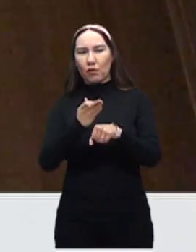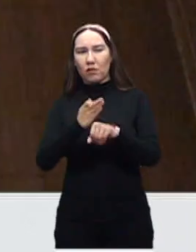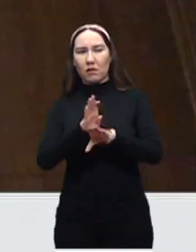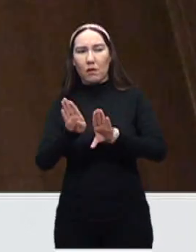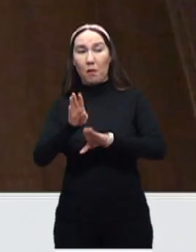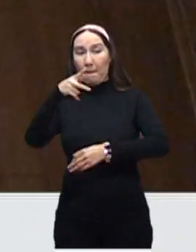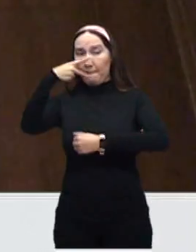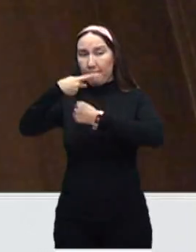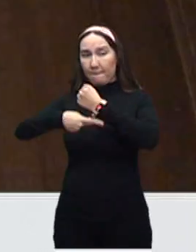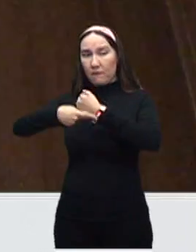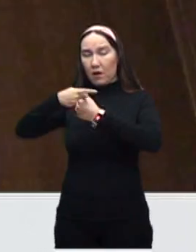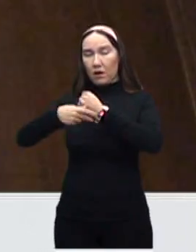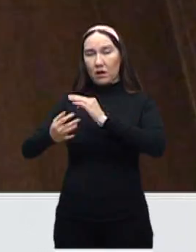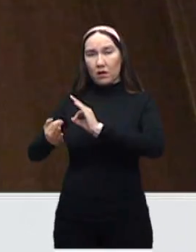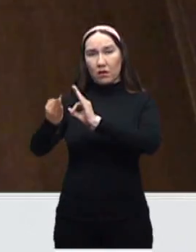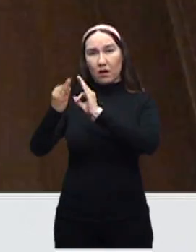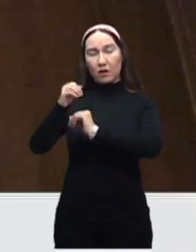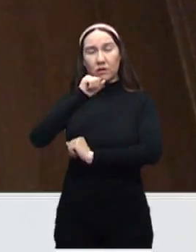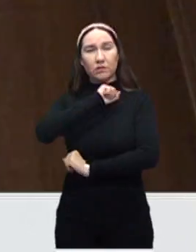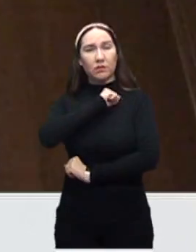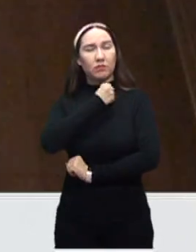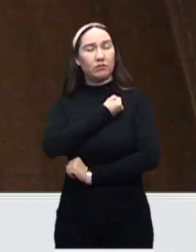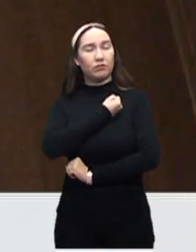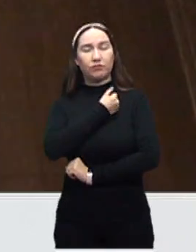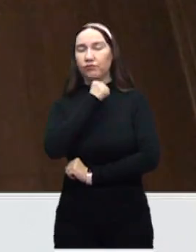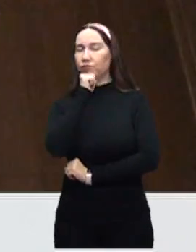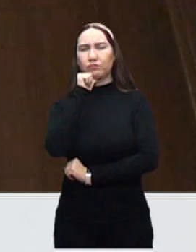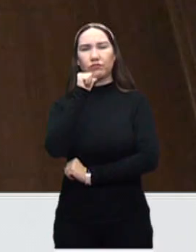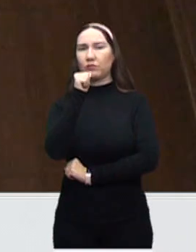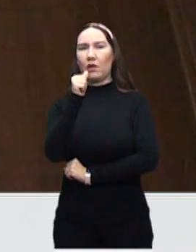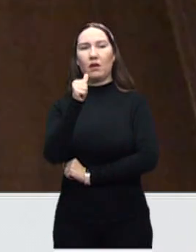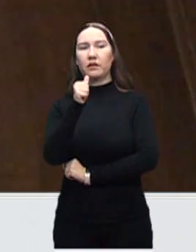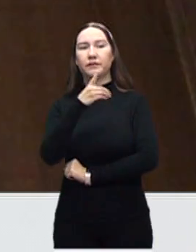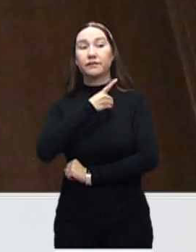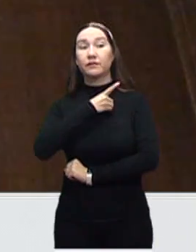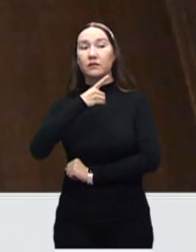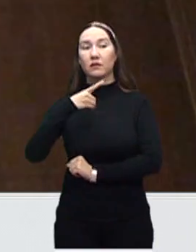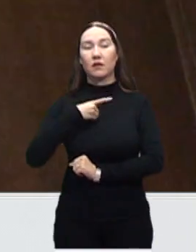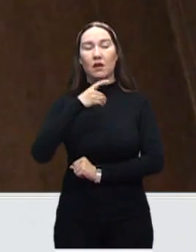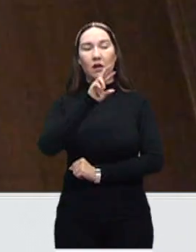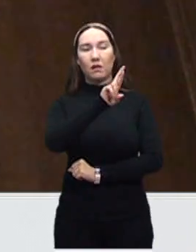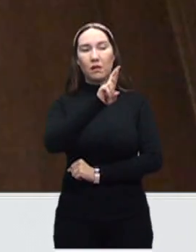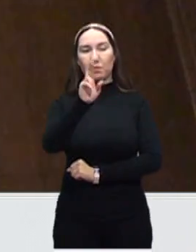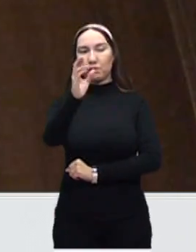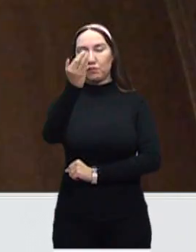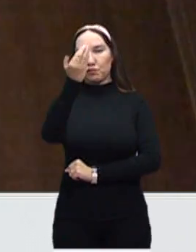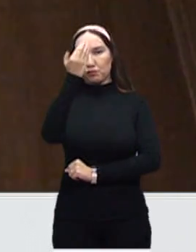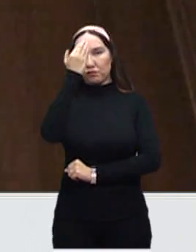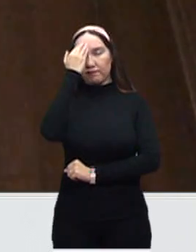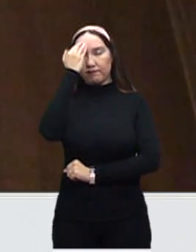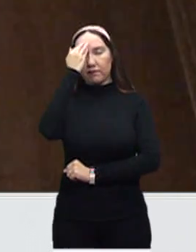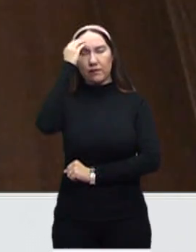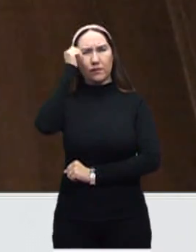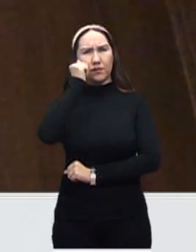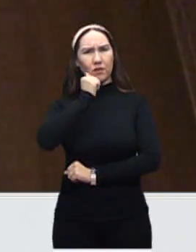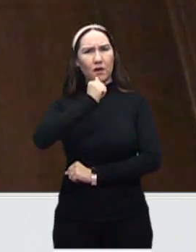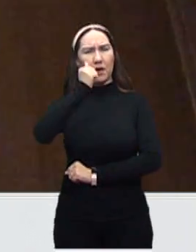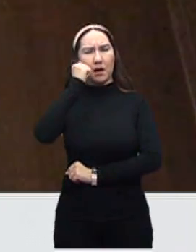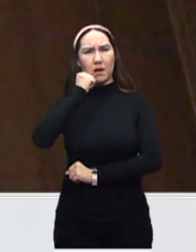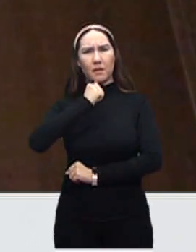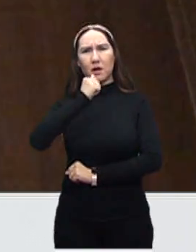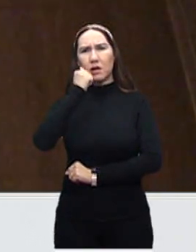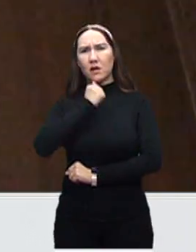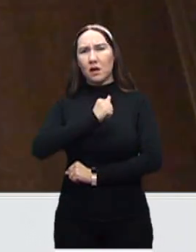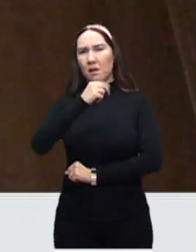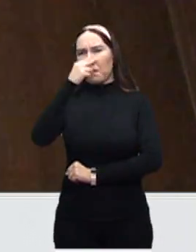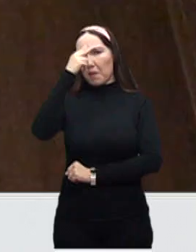riesgo la salud de la gente. Hay que reconocer que este tema siempre se ha dado como mexicanos. San